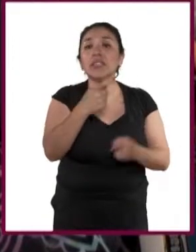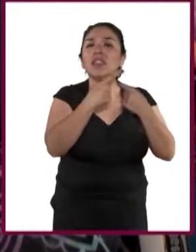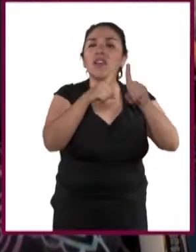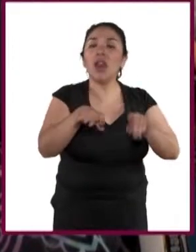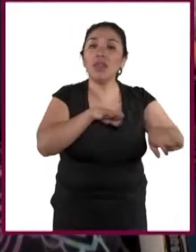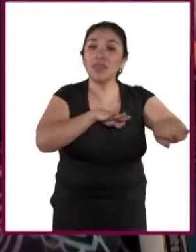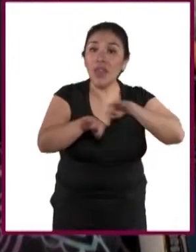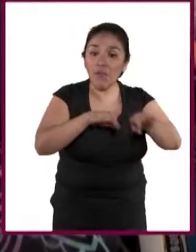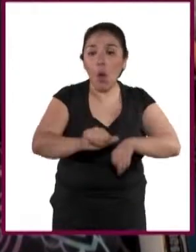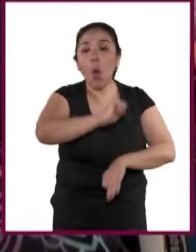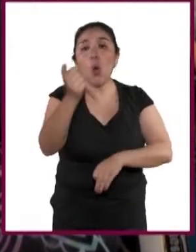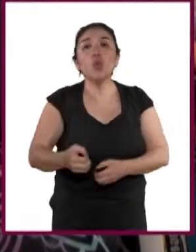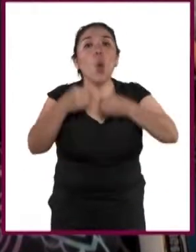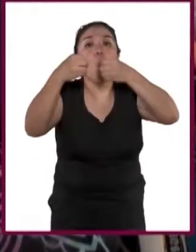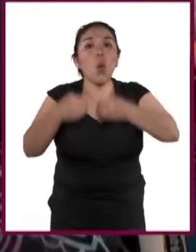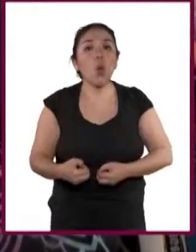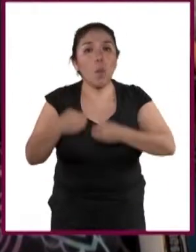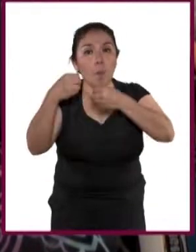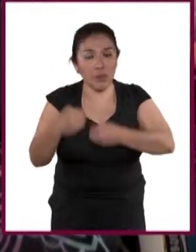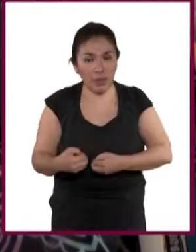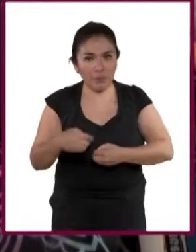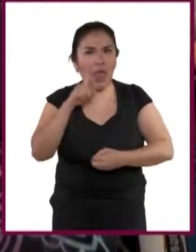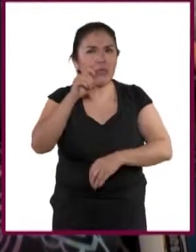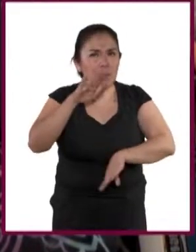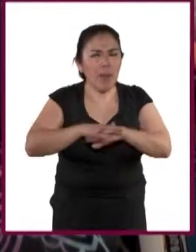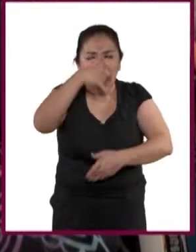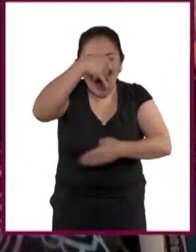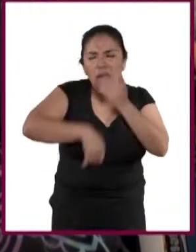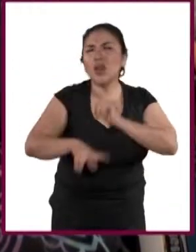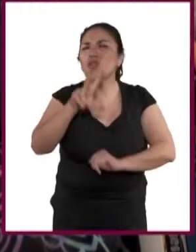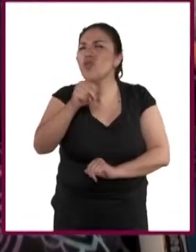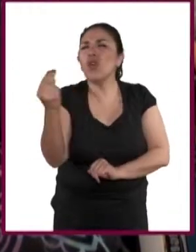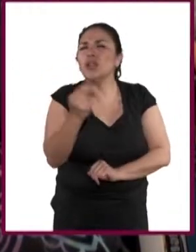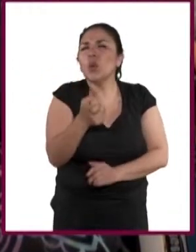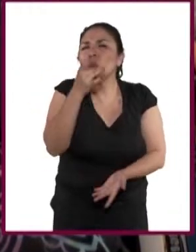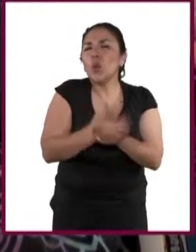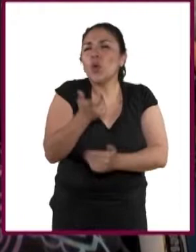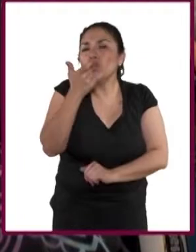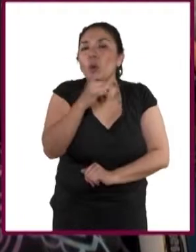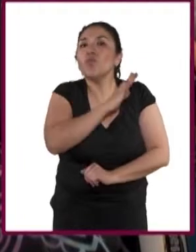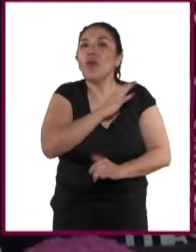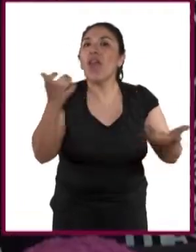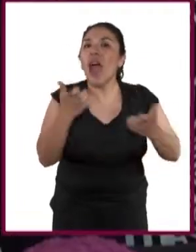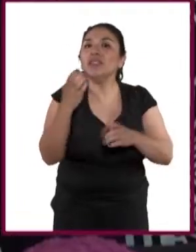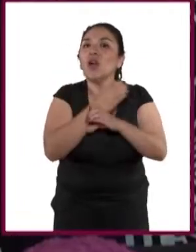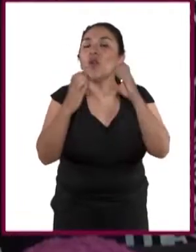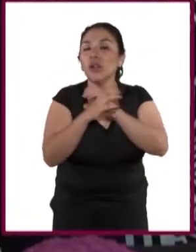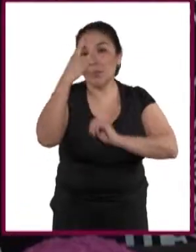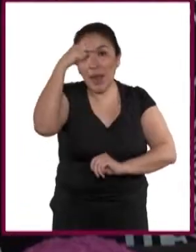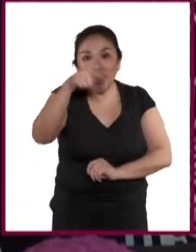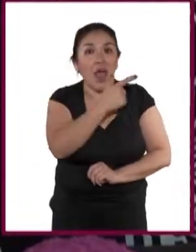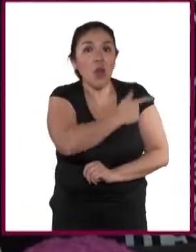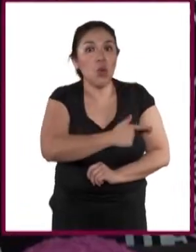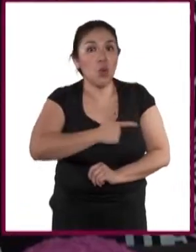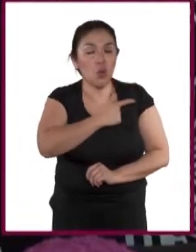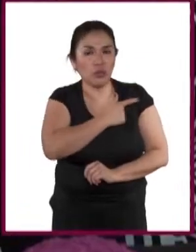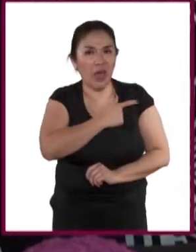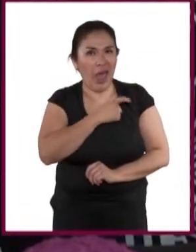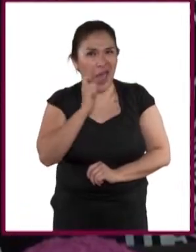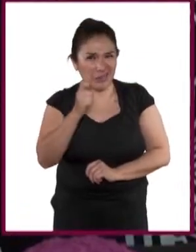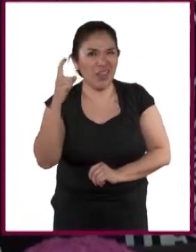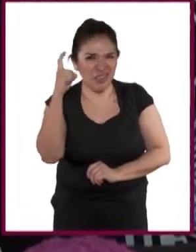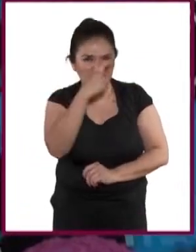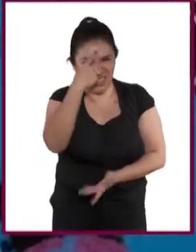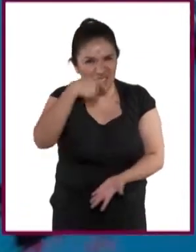trabajo y ocupación, entre ir más allá de un ingreso y lograr hacer lo que te gusta. ¿Esto último será más